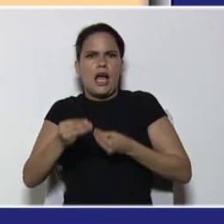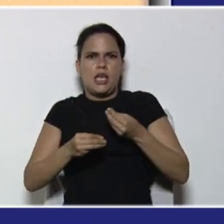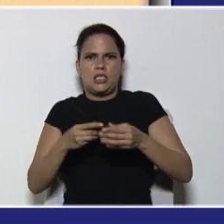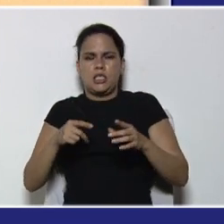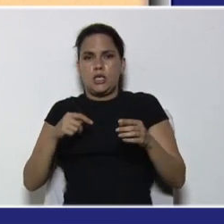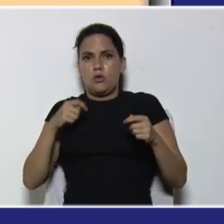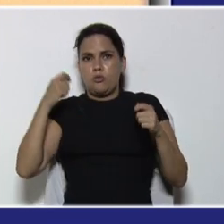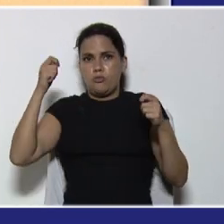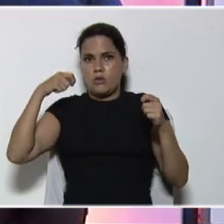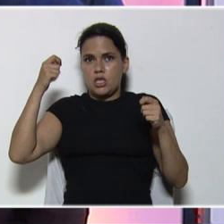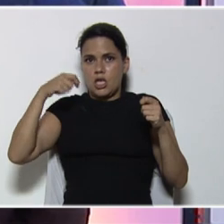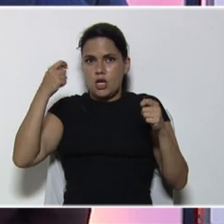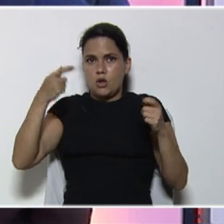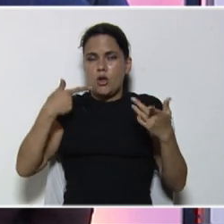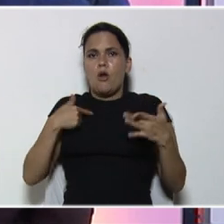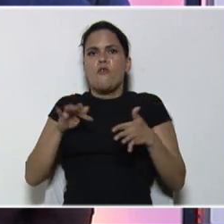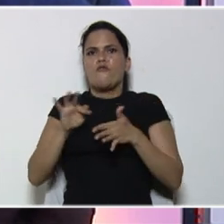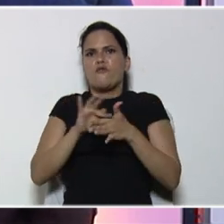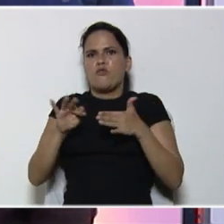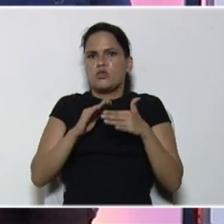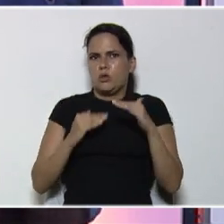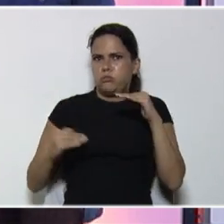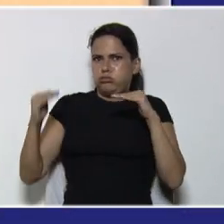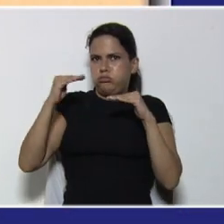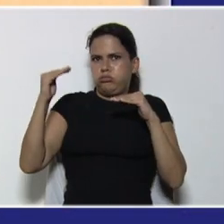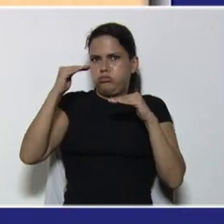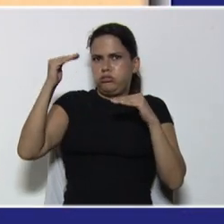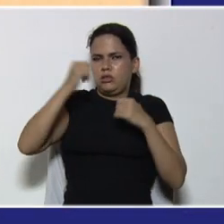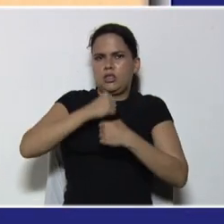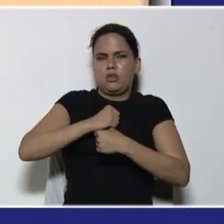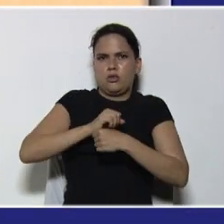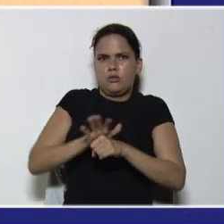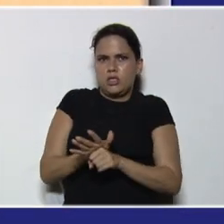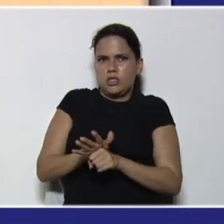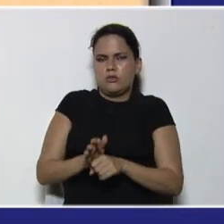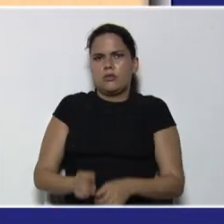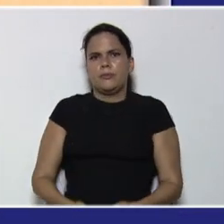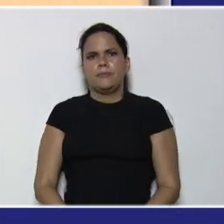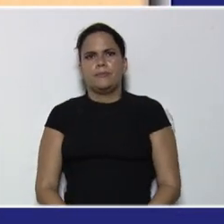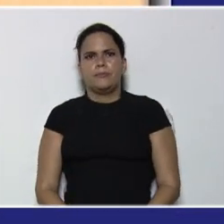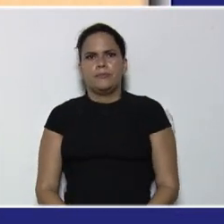del virus 19, también, tocamos, el tema, en el programa,